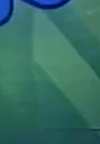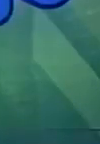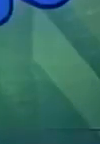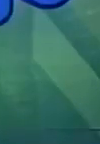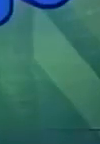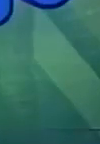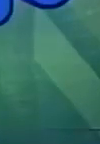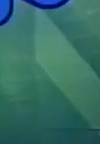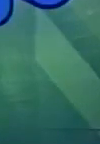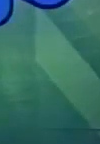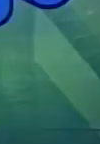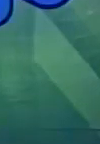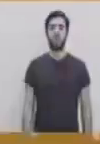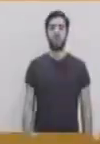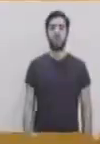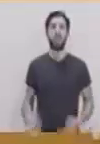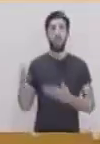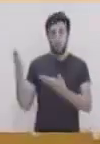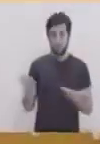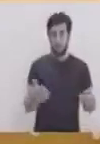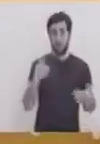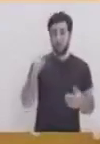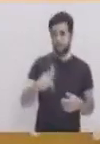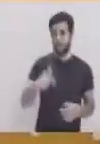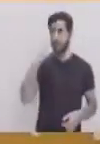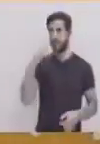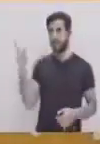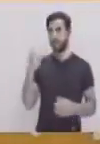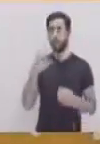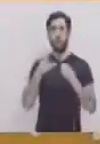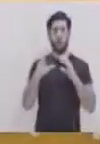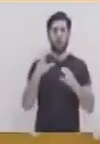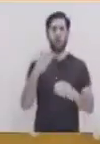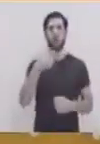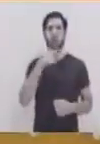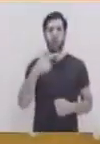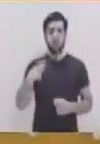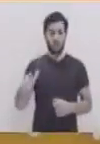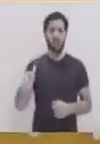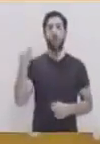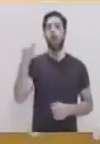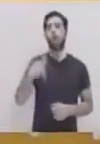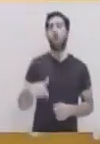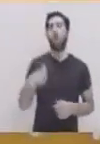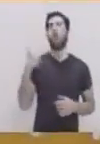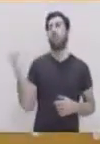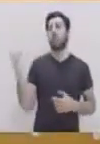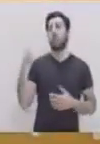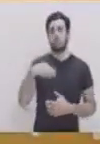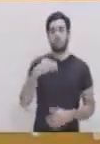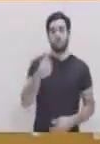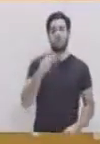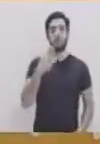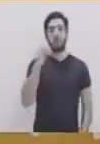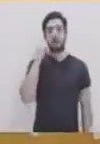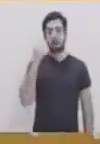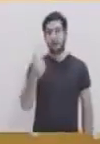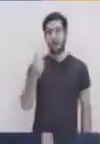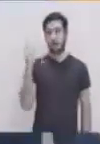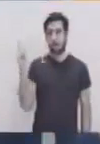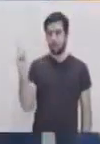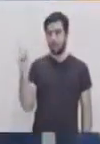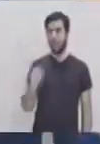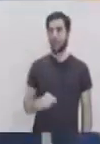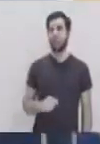Comunicación y lenguaje Bienvenidos al segmento de Comunicación y Lenguaje. Hoy nos acompaña María Alejandra Corzo.